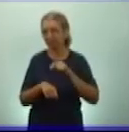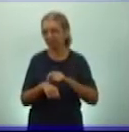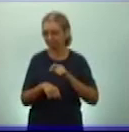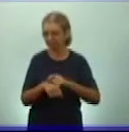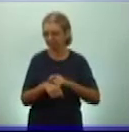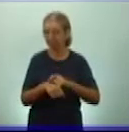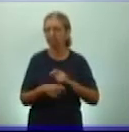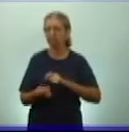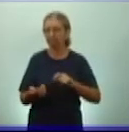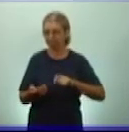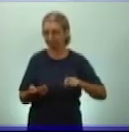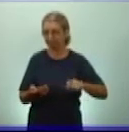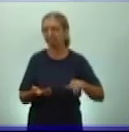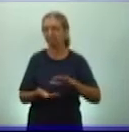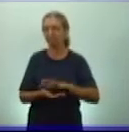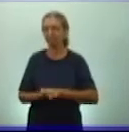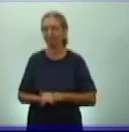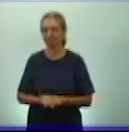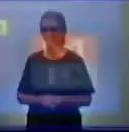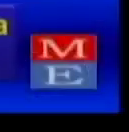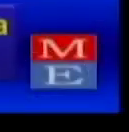más para que usted termine de tomar la nota.